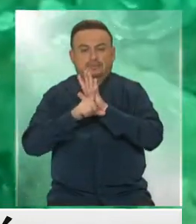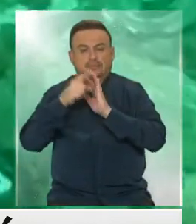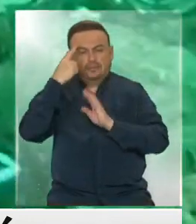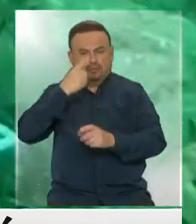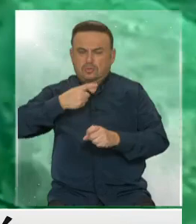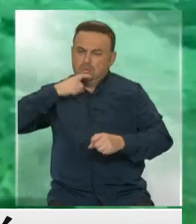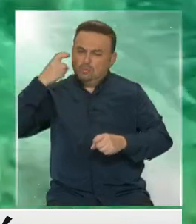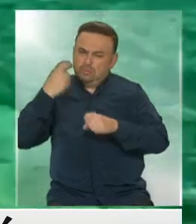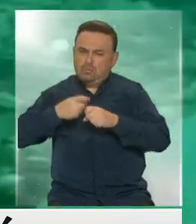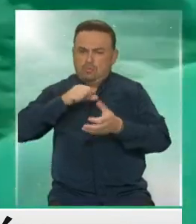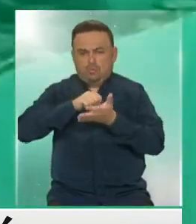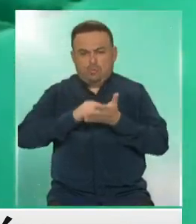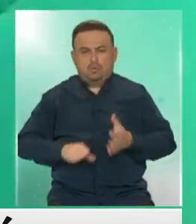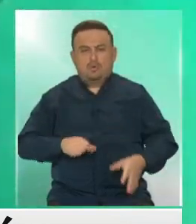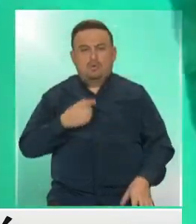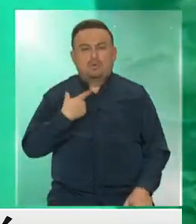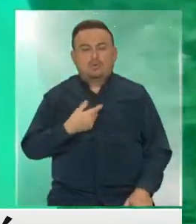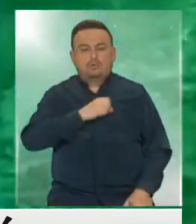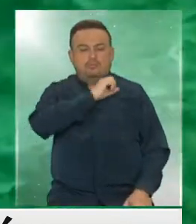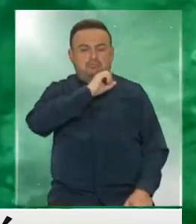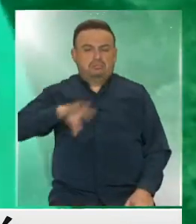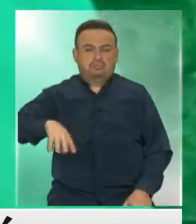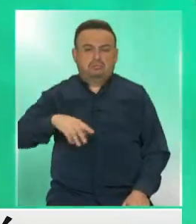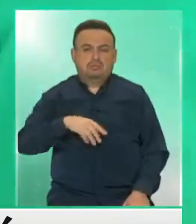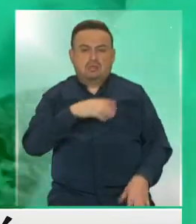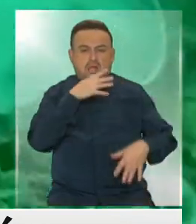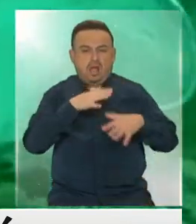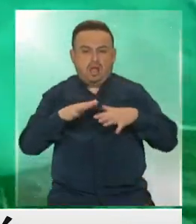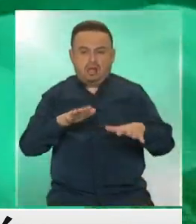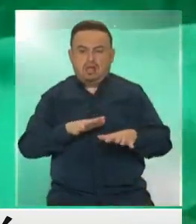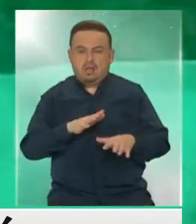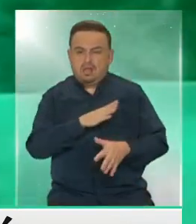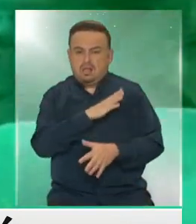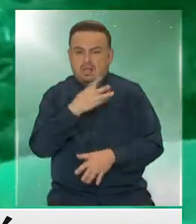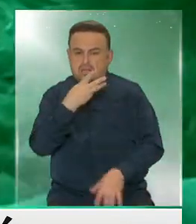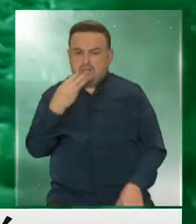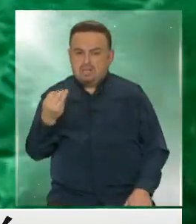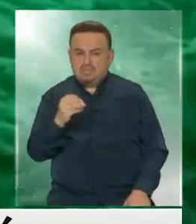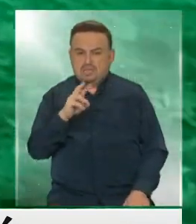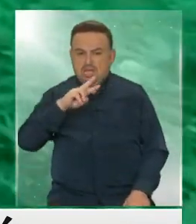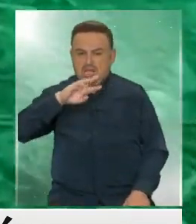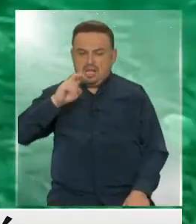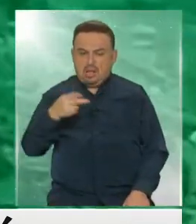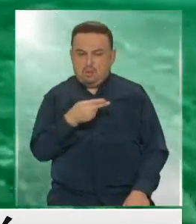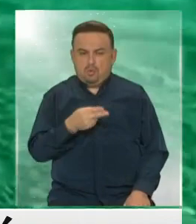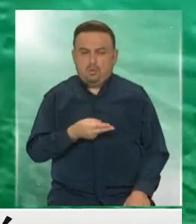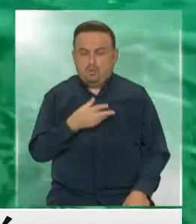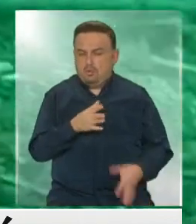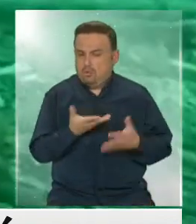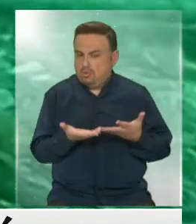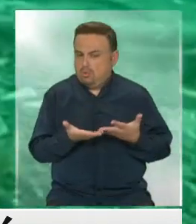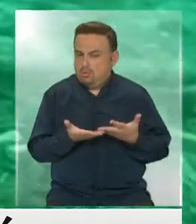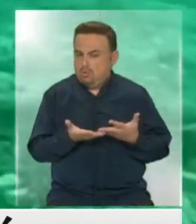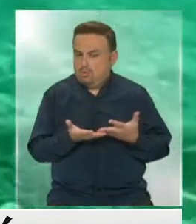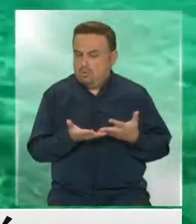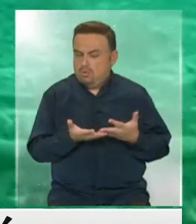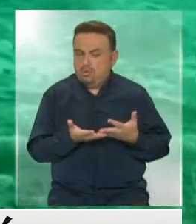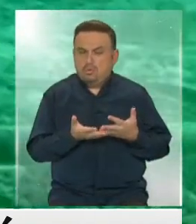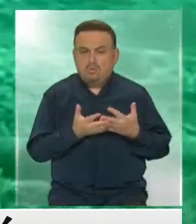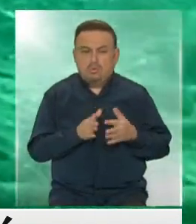endurecer las multas por tirar basura con sanciones de hasta 300 euros. Claro, estamos hablando de